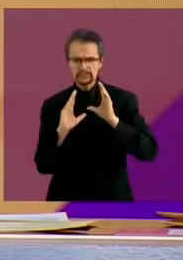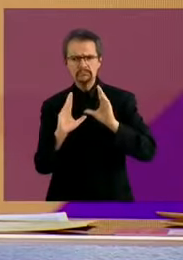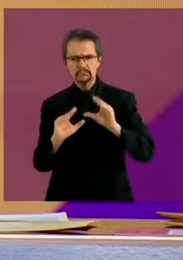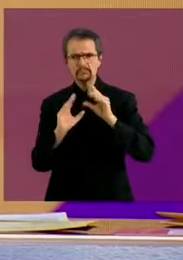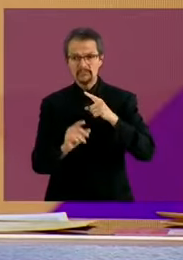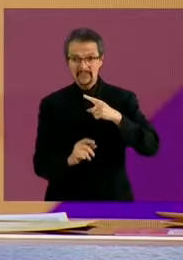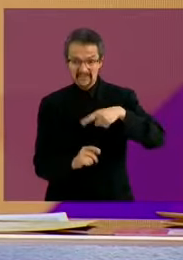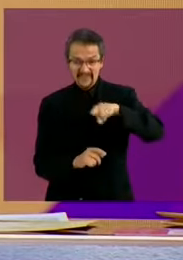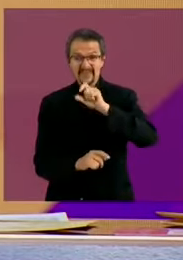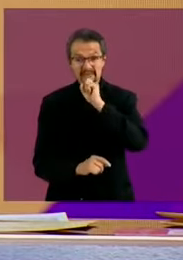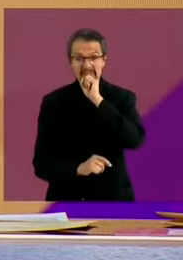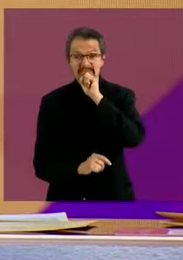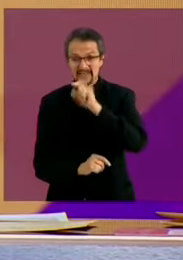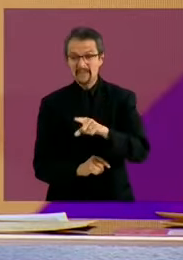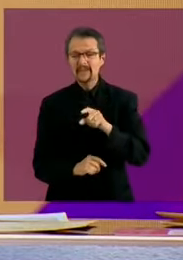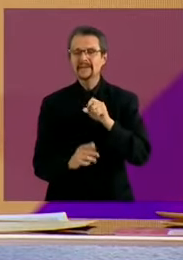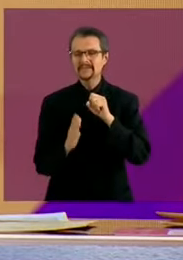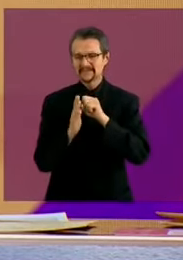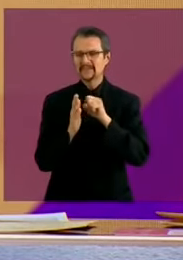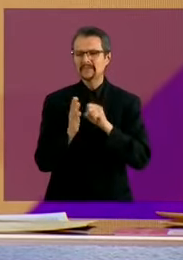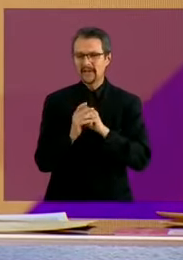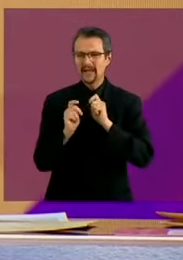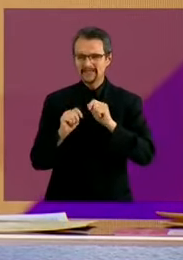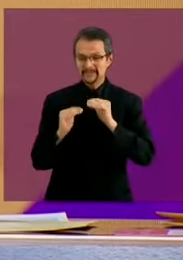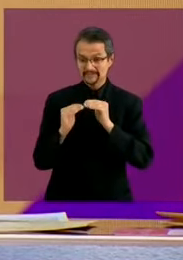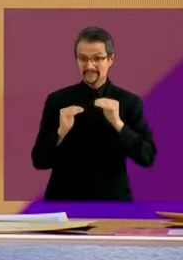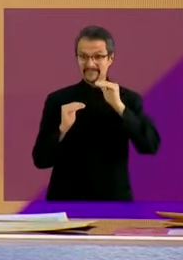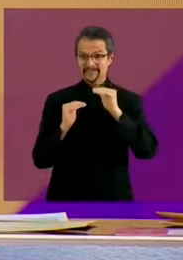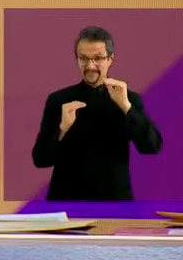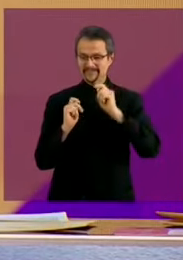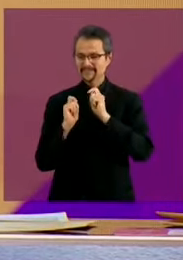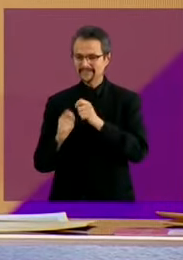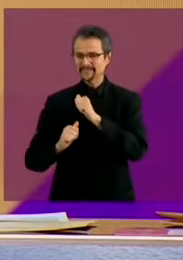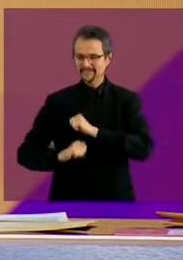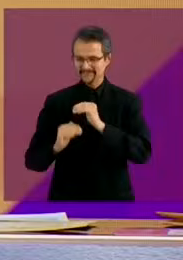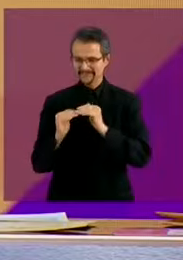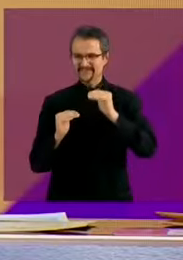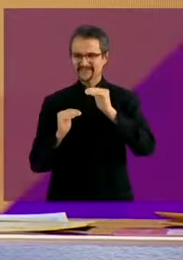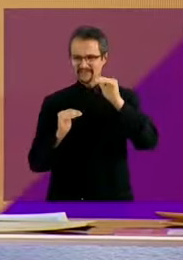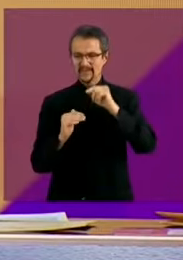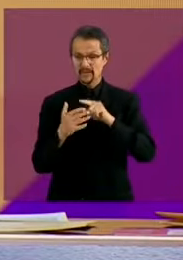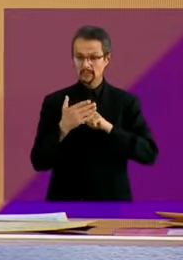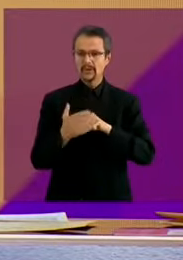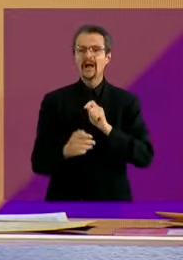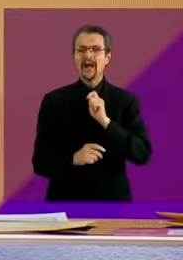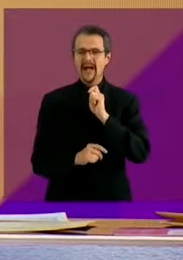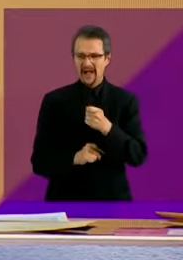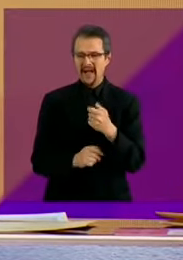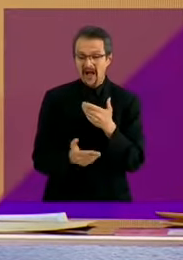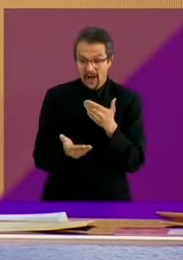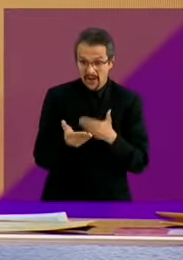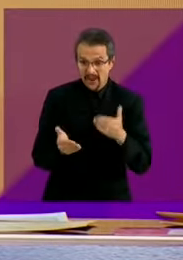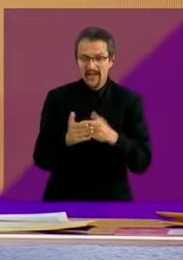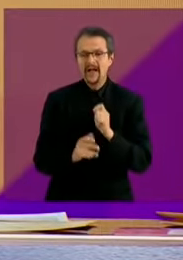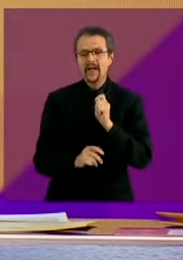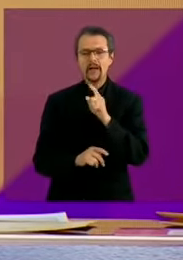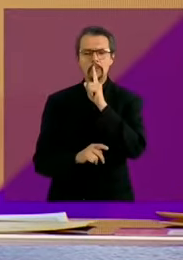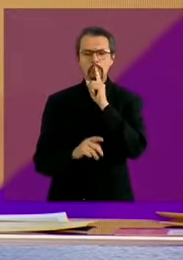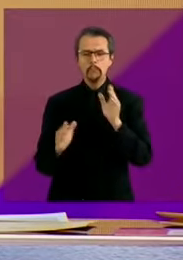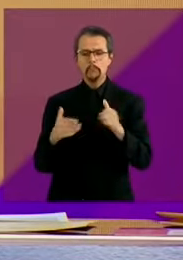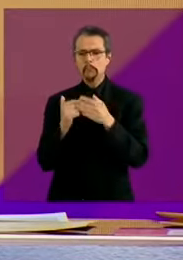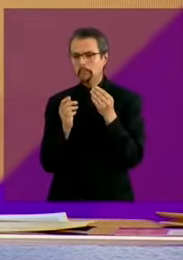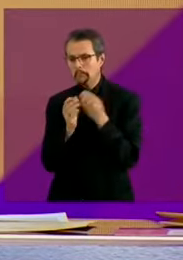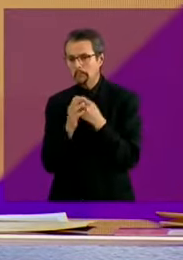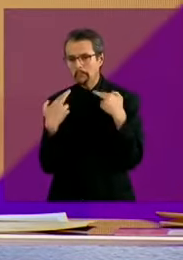el sistema de ascensos que existe hoy en el sector educativo, porque es opaco. Los maestros no saben cómo obtienen